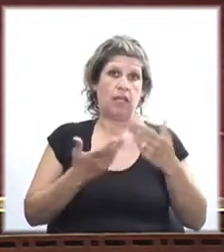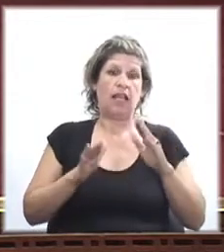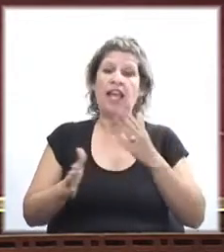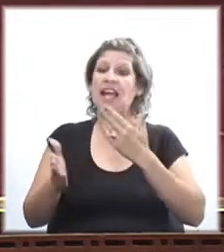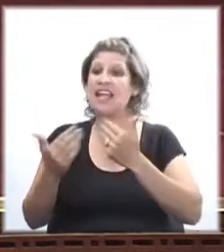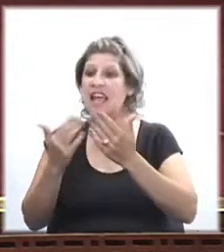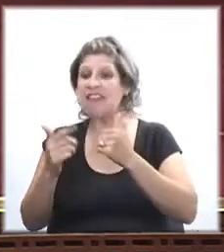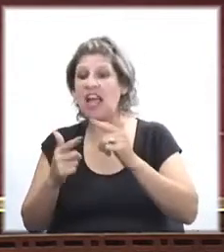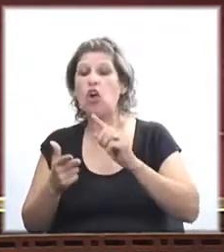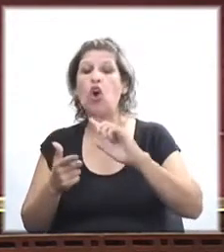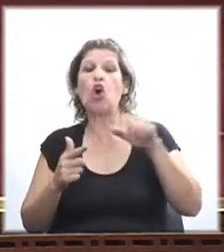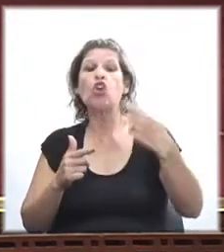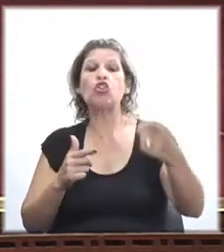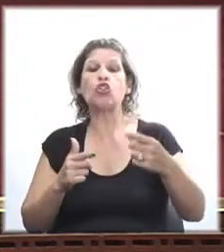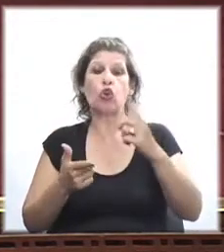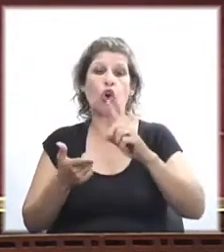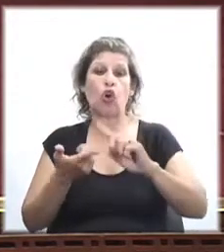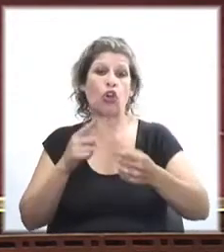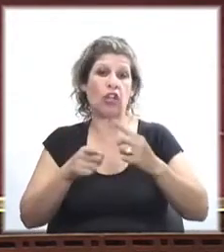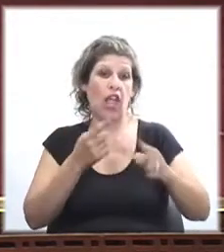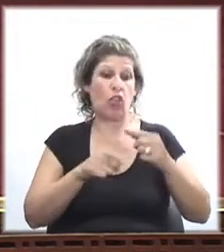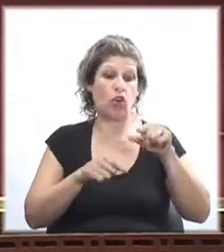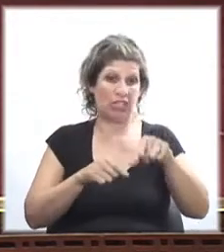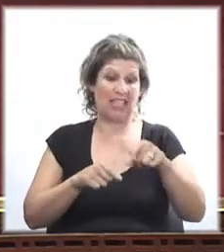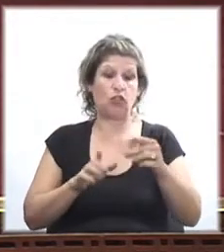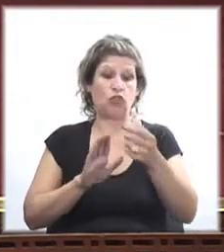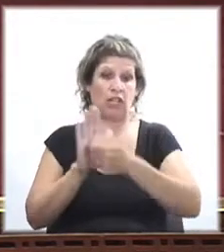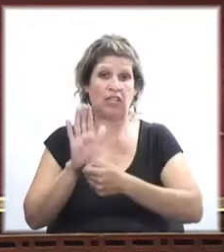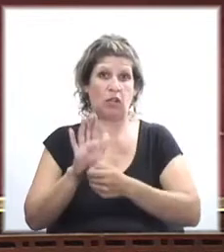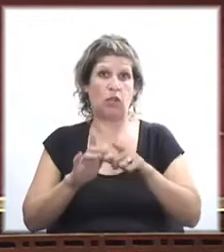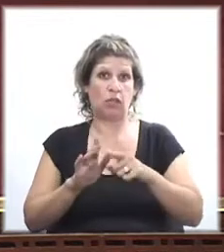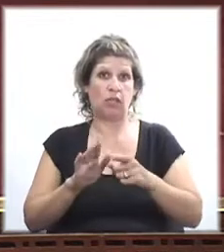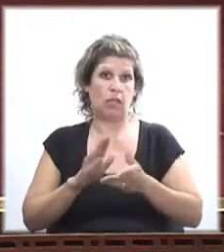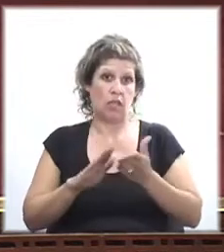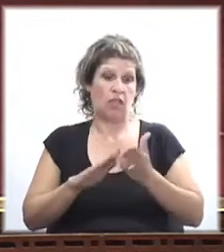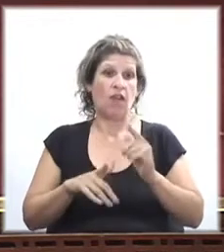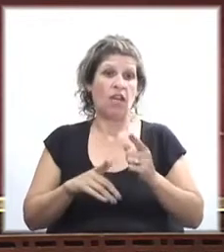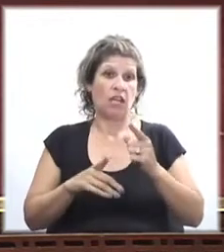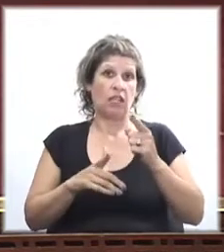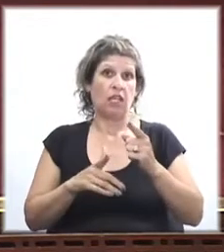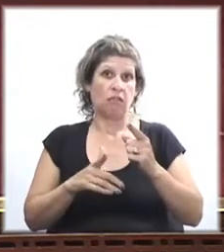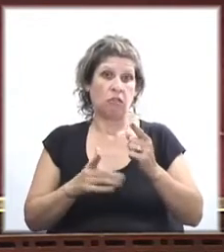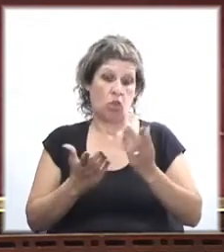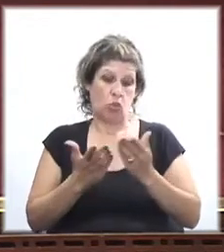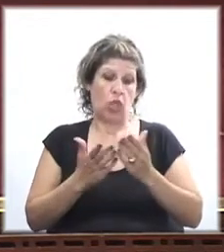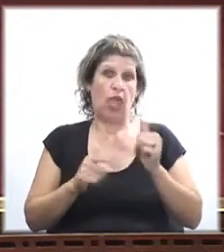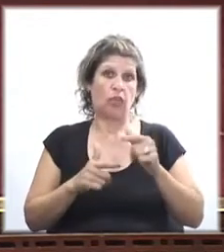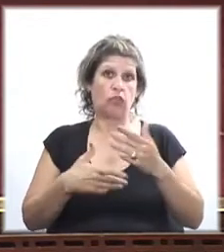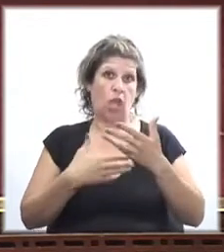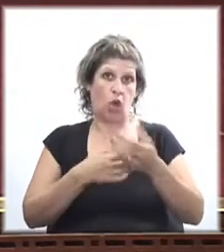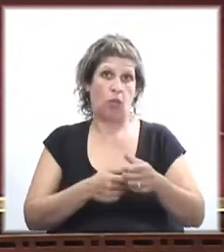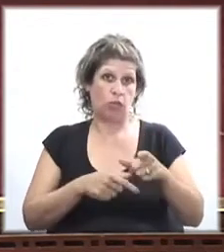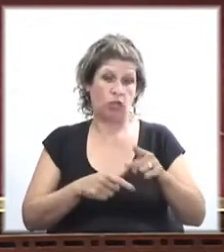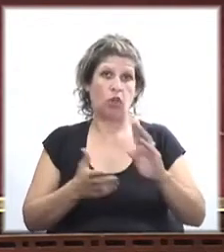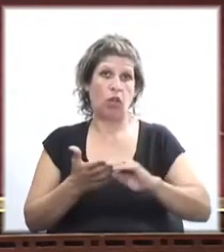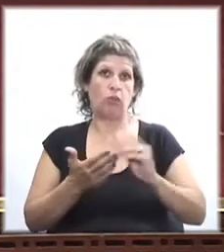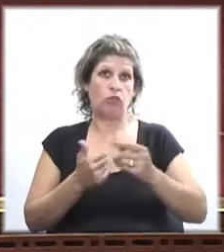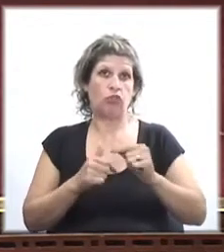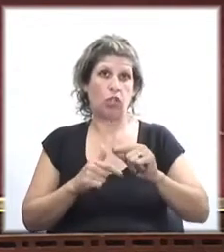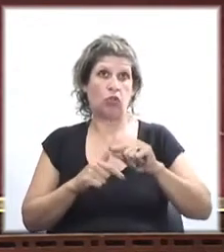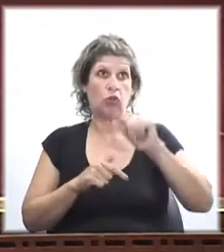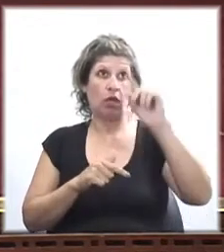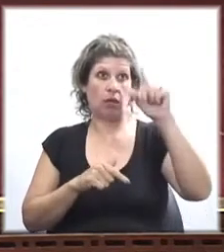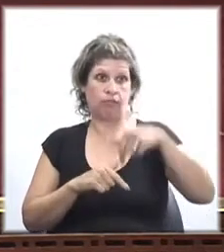coordinaciones, estos artículos iban a ser tratados y acompañando el proyecto que vino del Poder